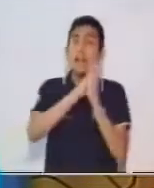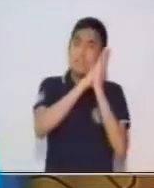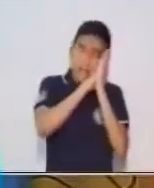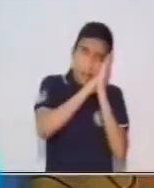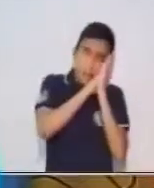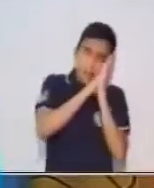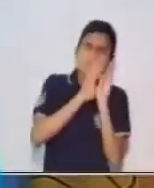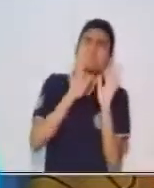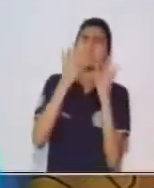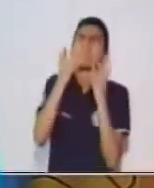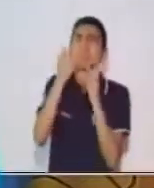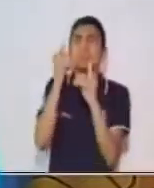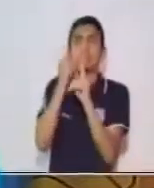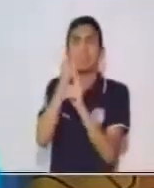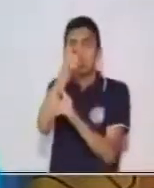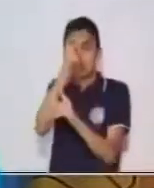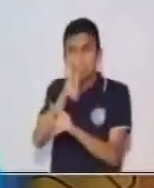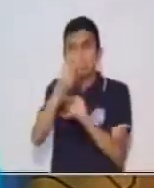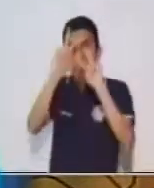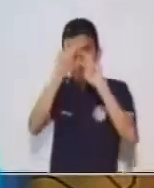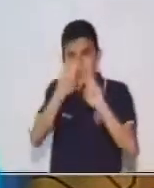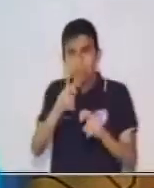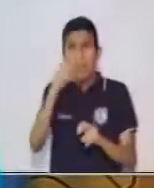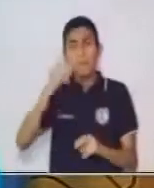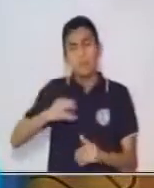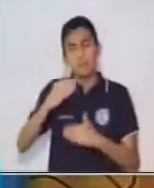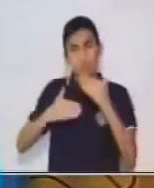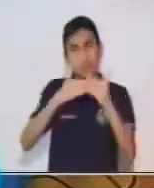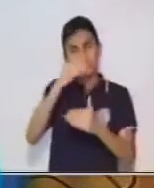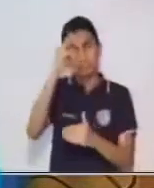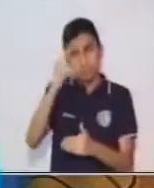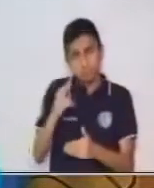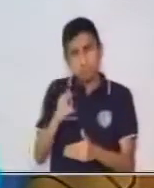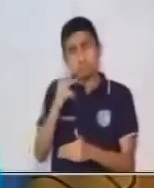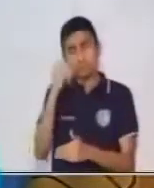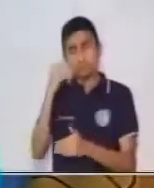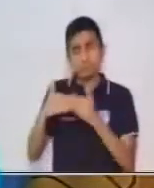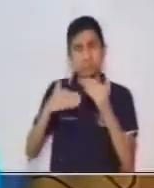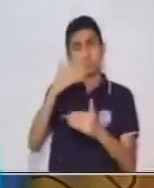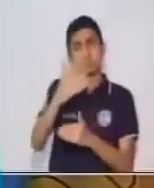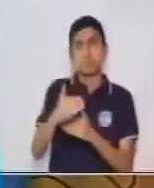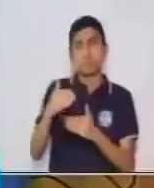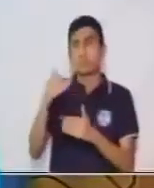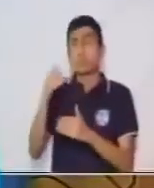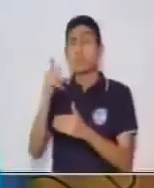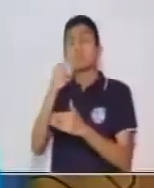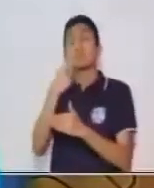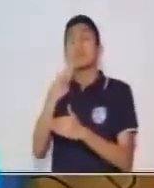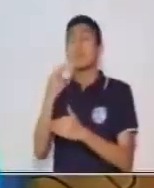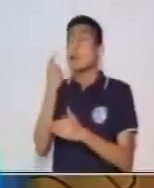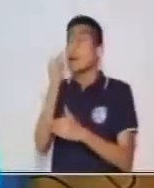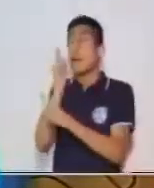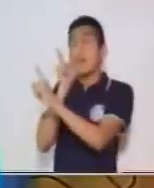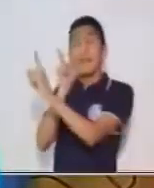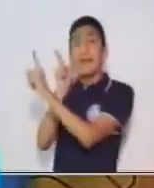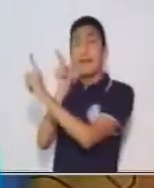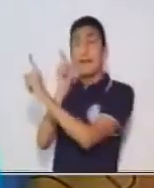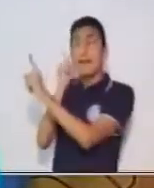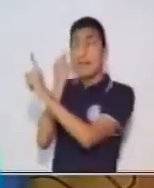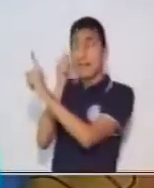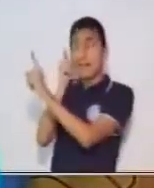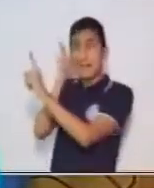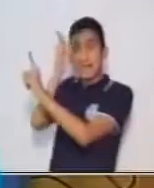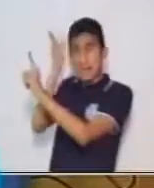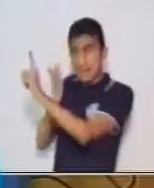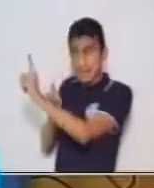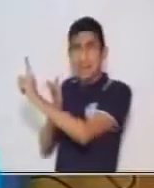Por lo tanto, realizamos el mismo procedimiento del referente él o ella arregla y decimos ella arregla y por